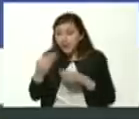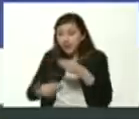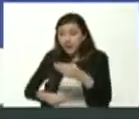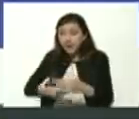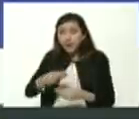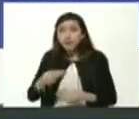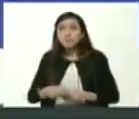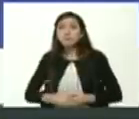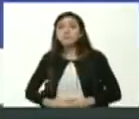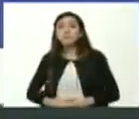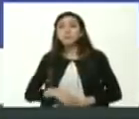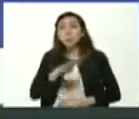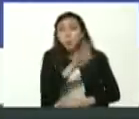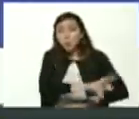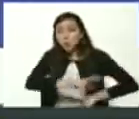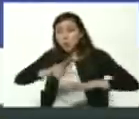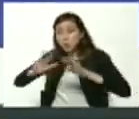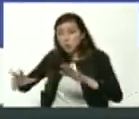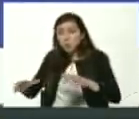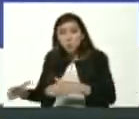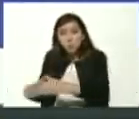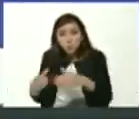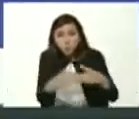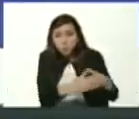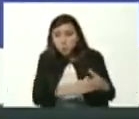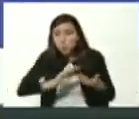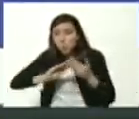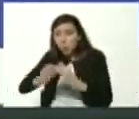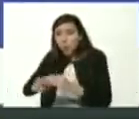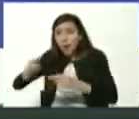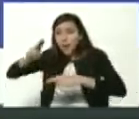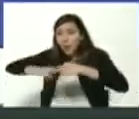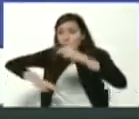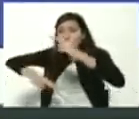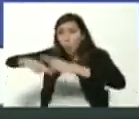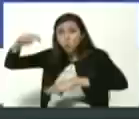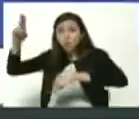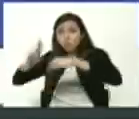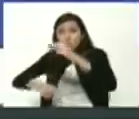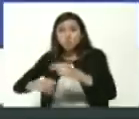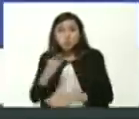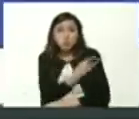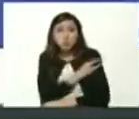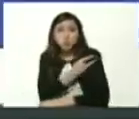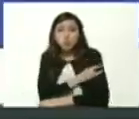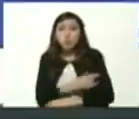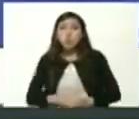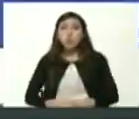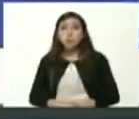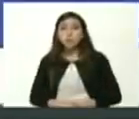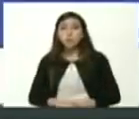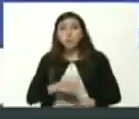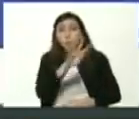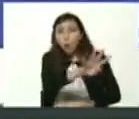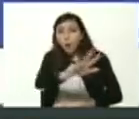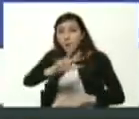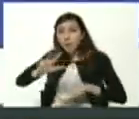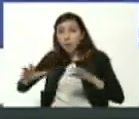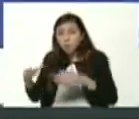48 brigadas comunales de obras públicas la Bricot 48